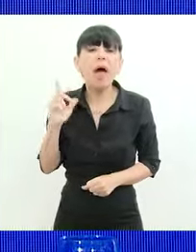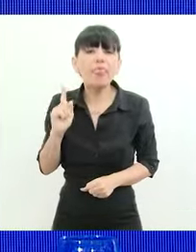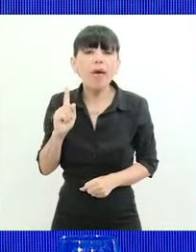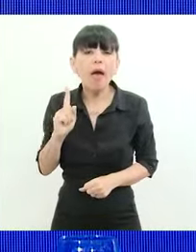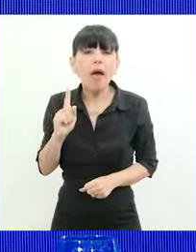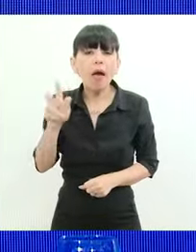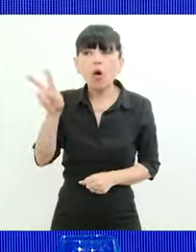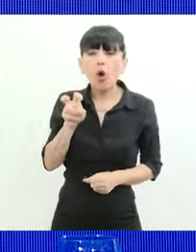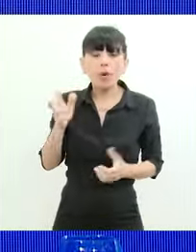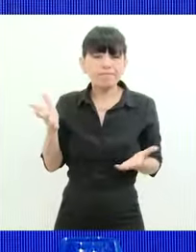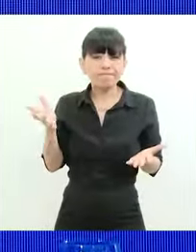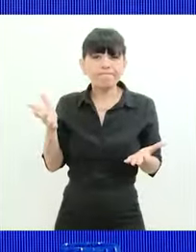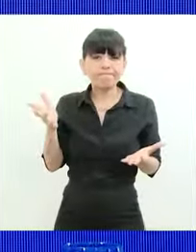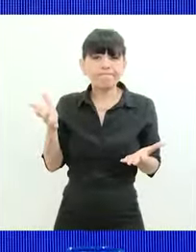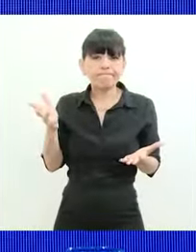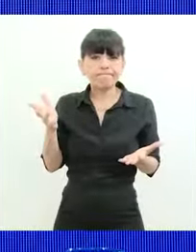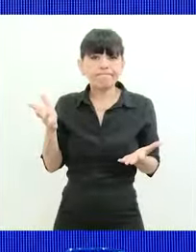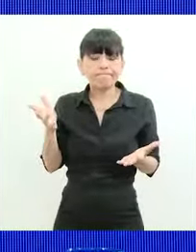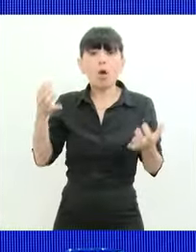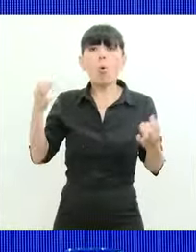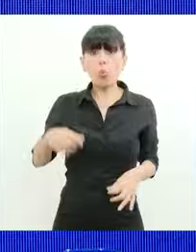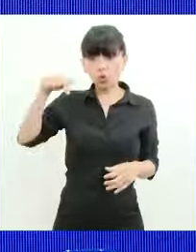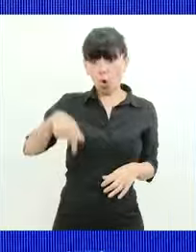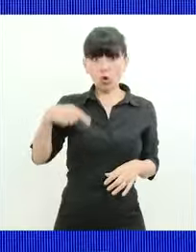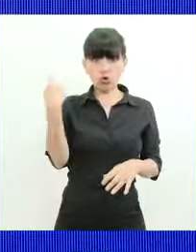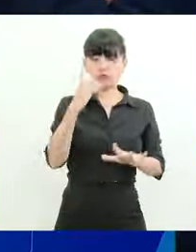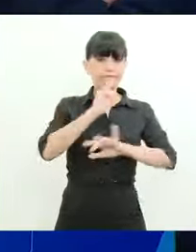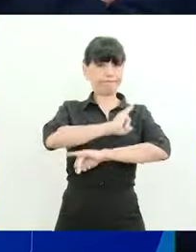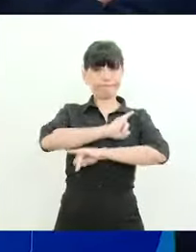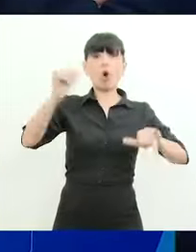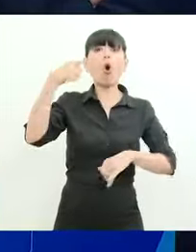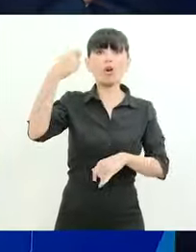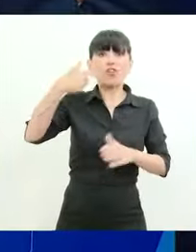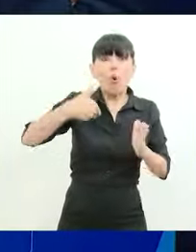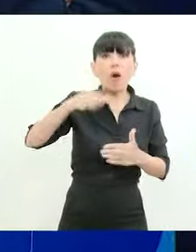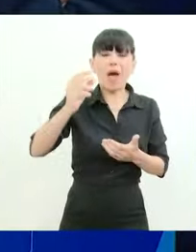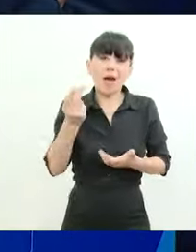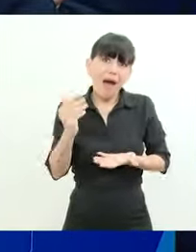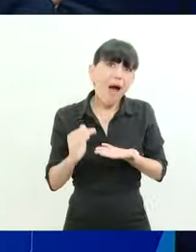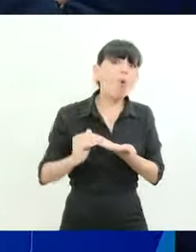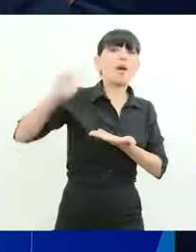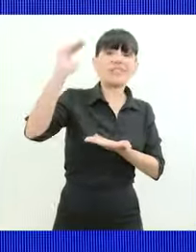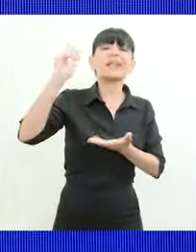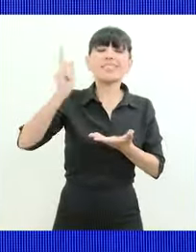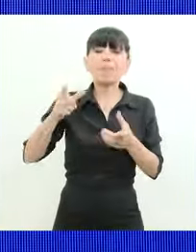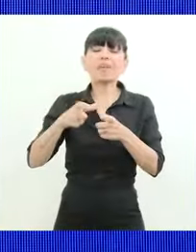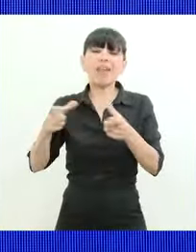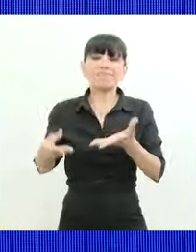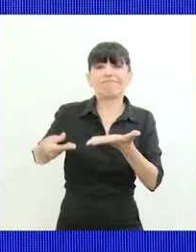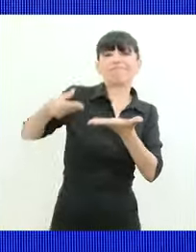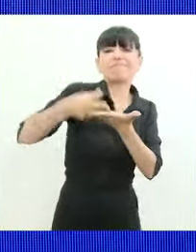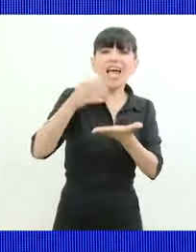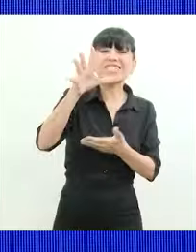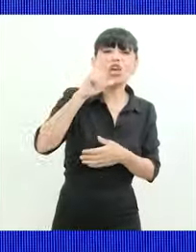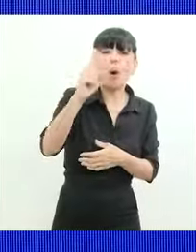digo hoy justo anunciamos el aumento de jubilaciones el bono de 55.000 pesos y le